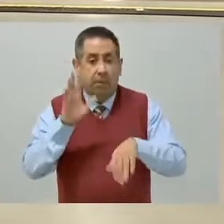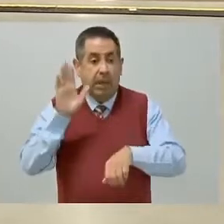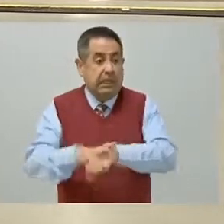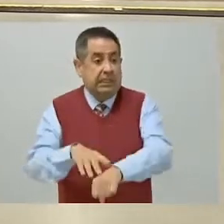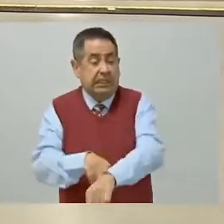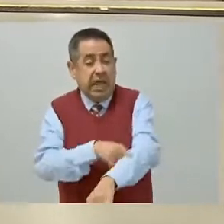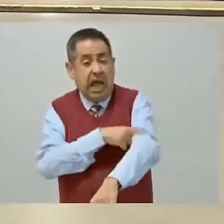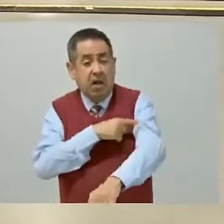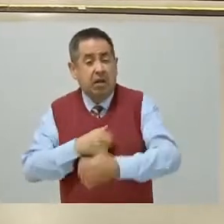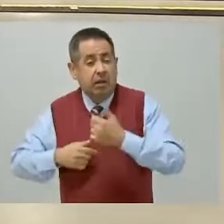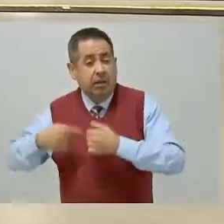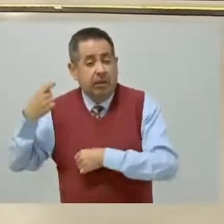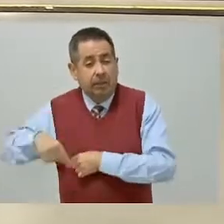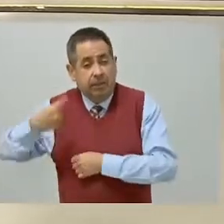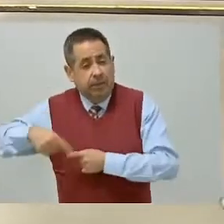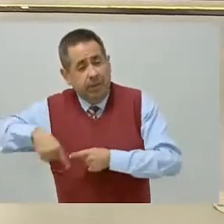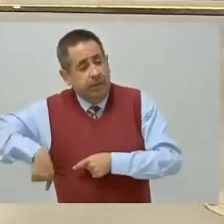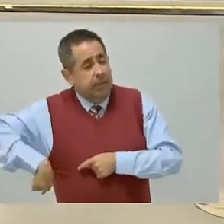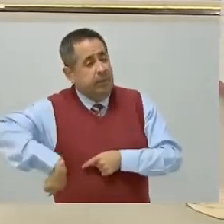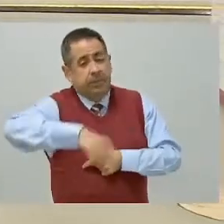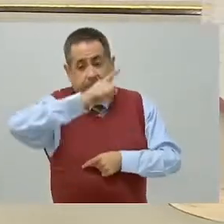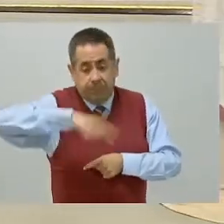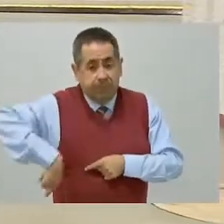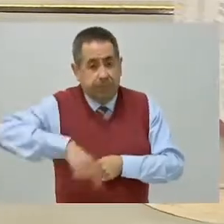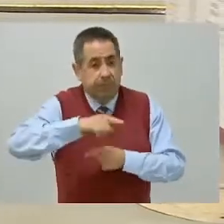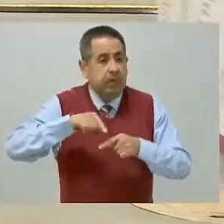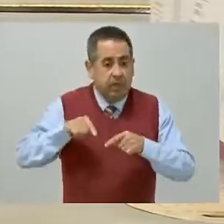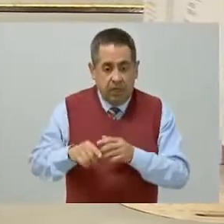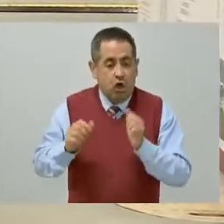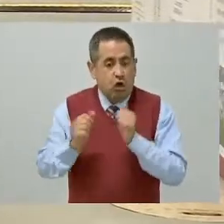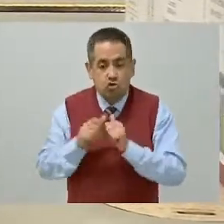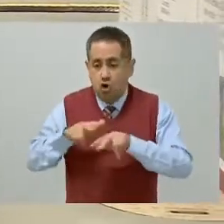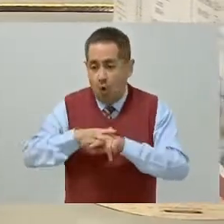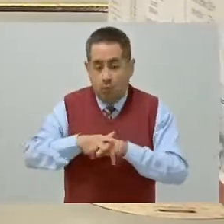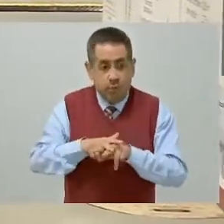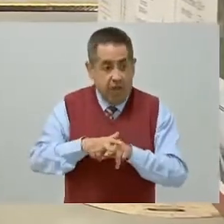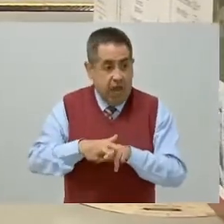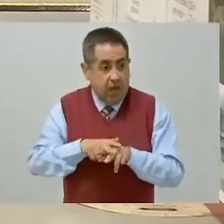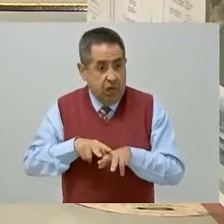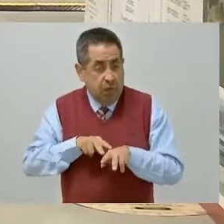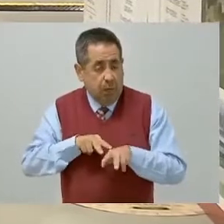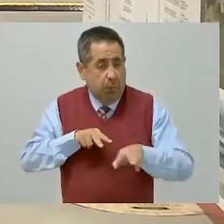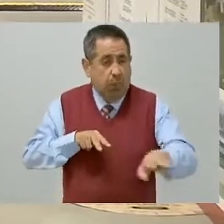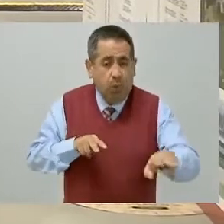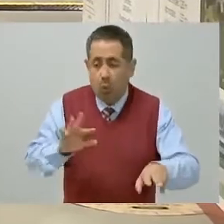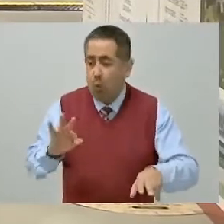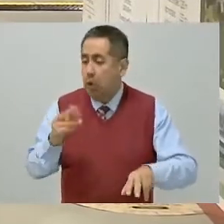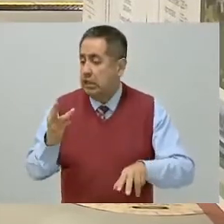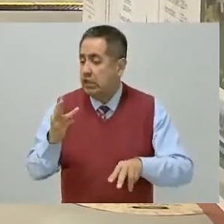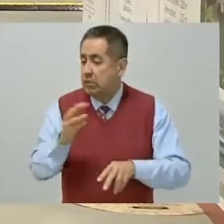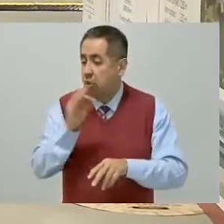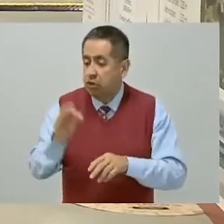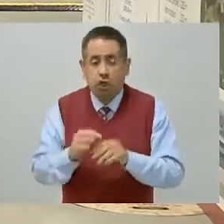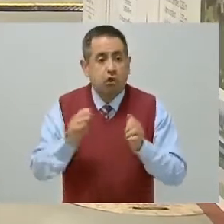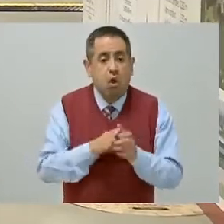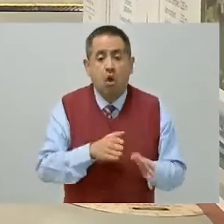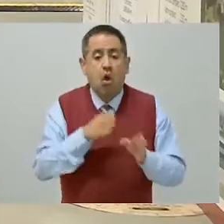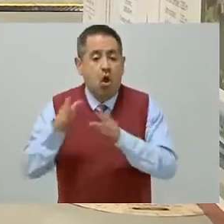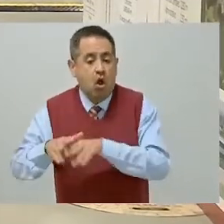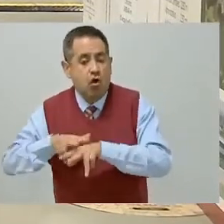recorrido del proyecto. La catenaria y la vía, como decíamos, 43 por ciento, vía en cocheras 100,